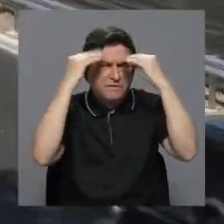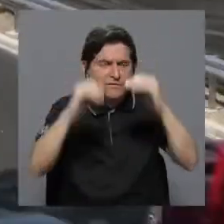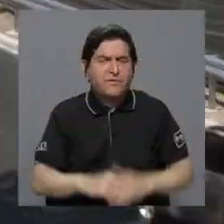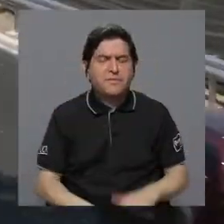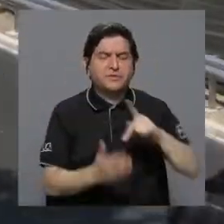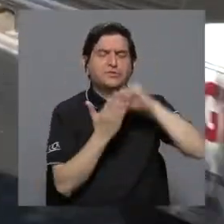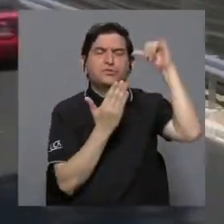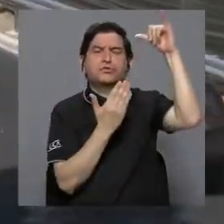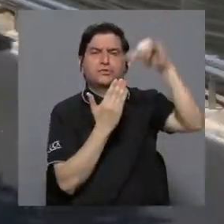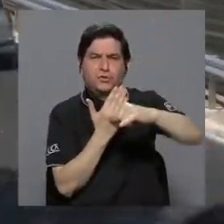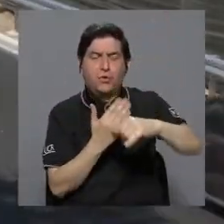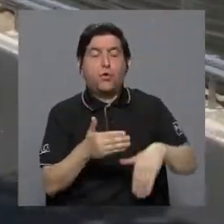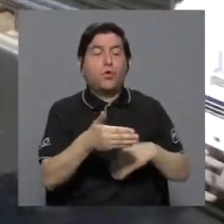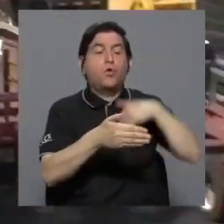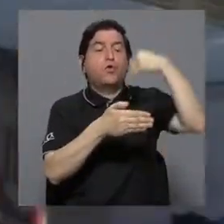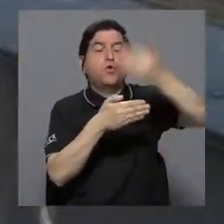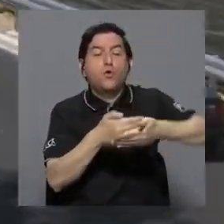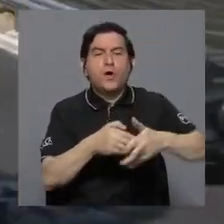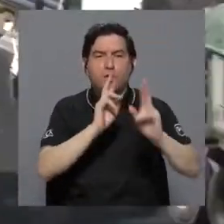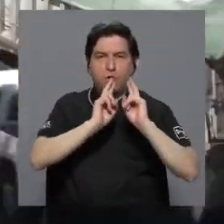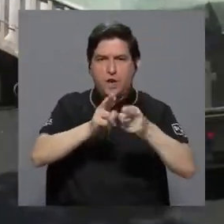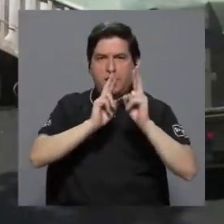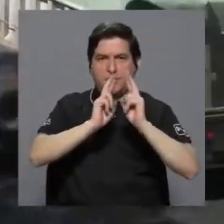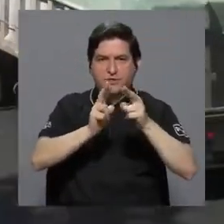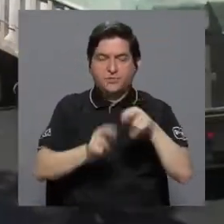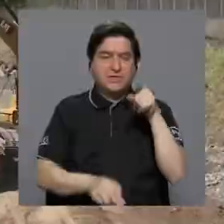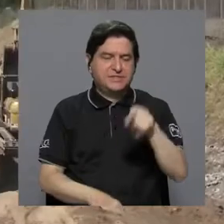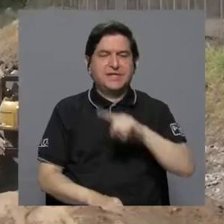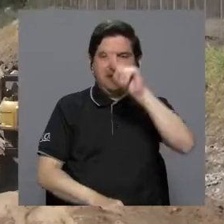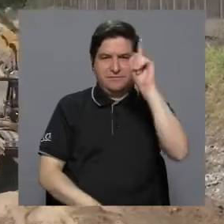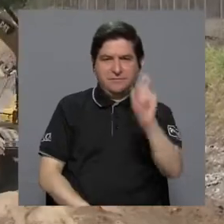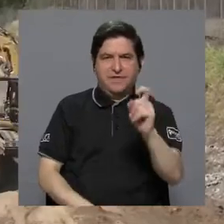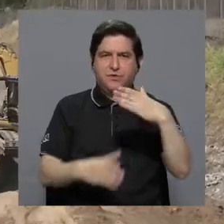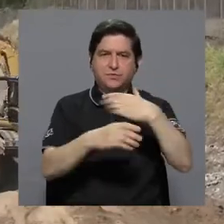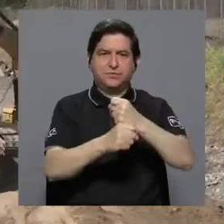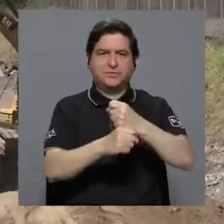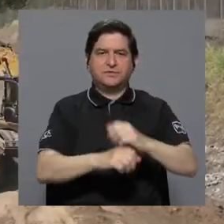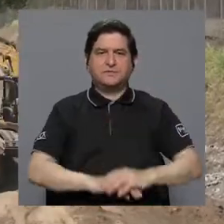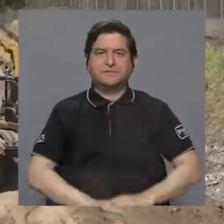del proyecto posterior a las respuestas de esta consulta.